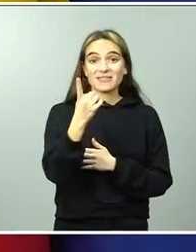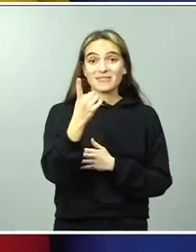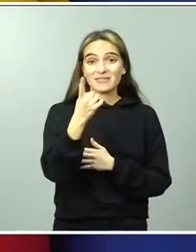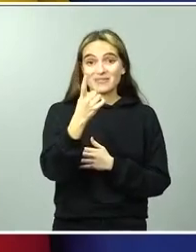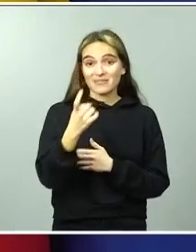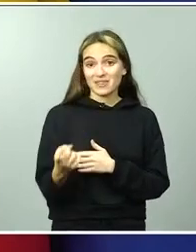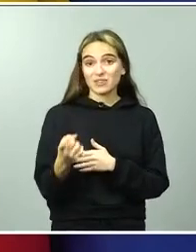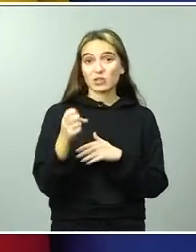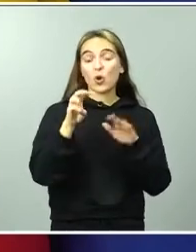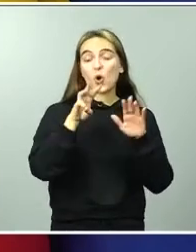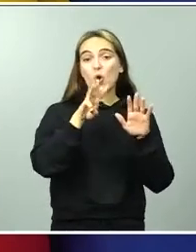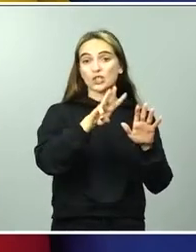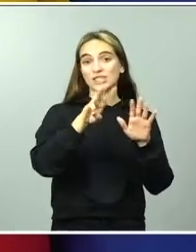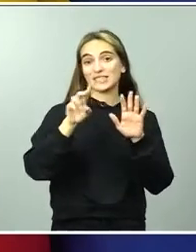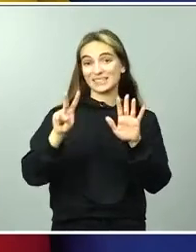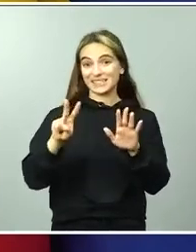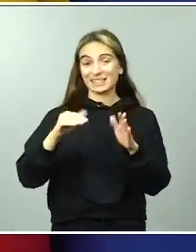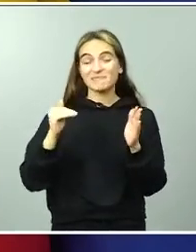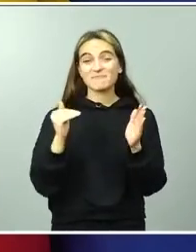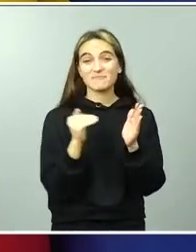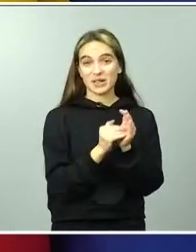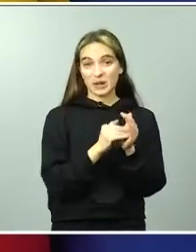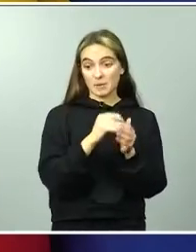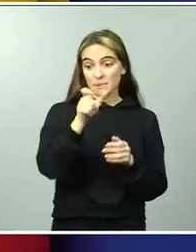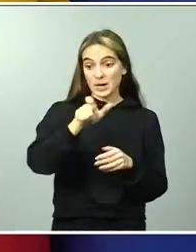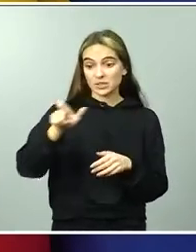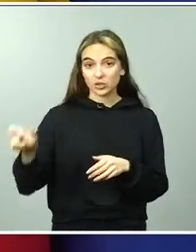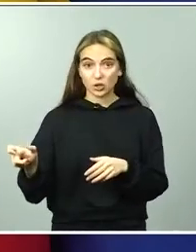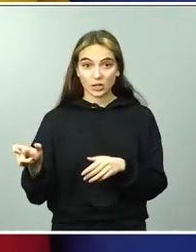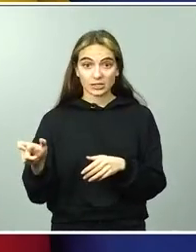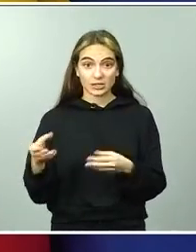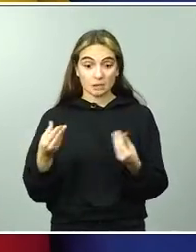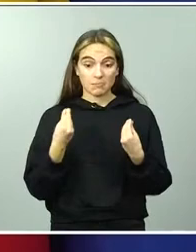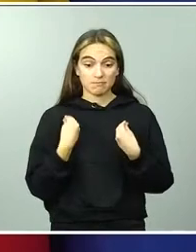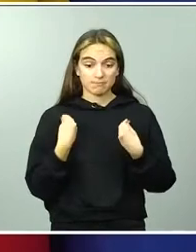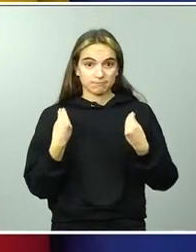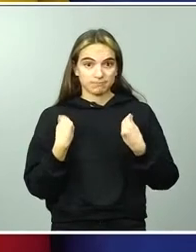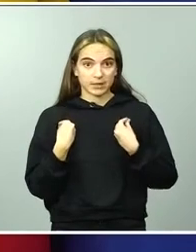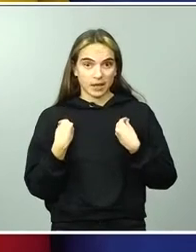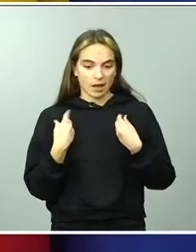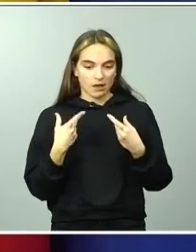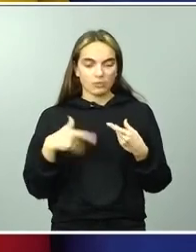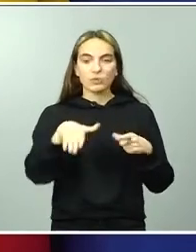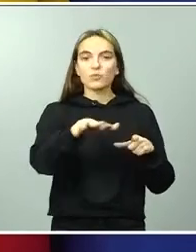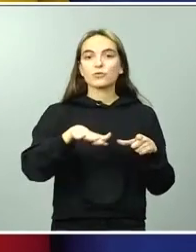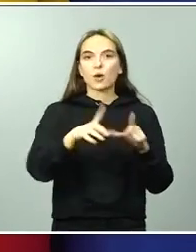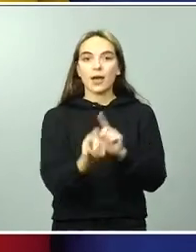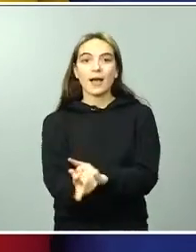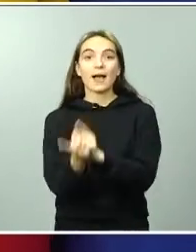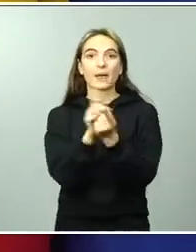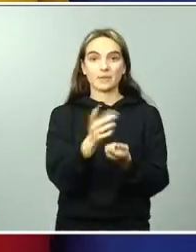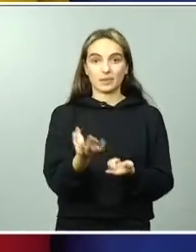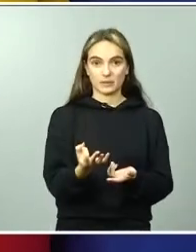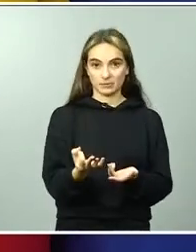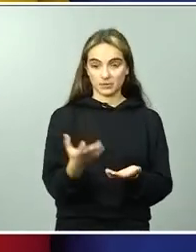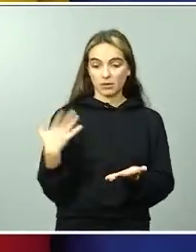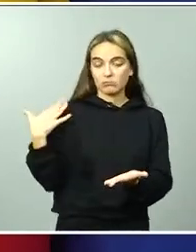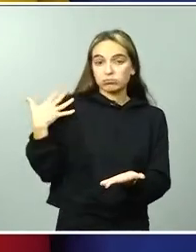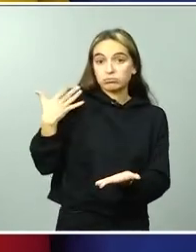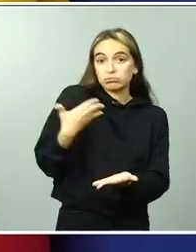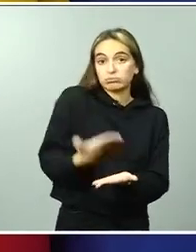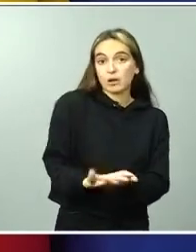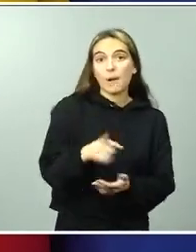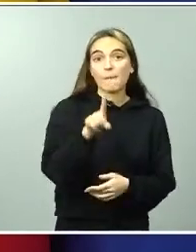domicilio habitual para estudiar una carrera universitaria o un grado de formación profesional y que hasta ahora recibían 1.600